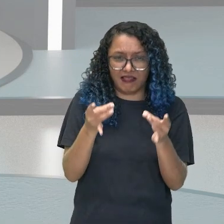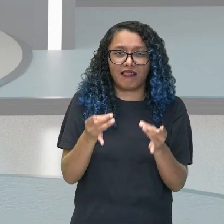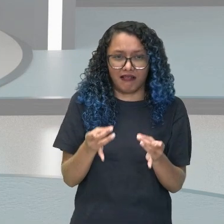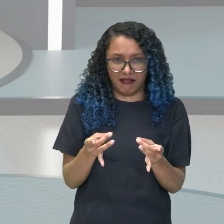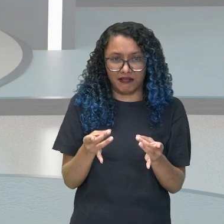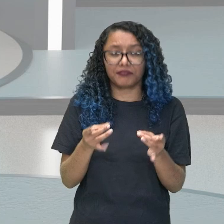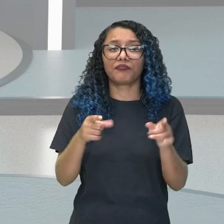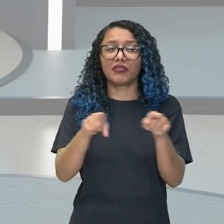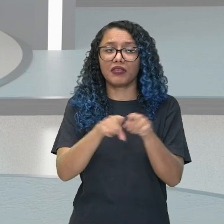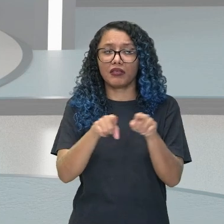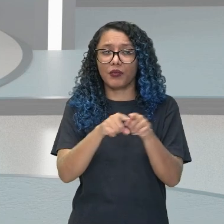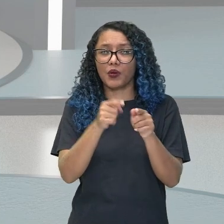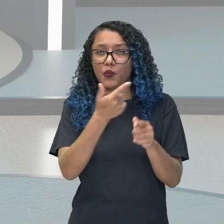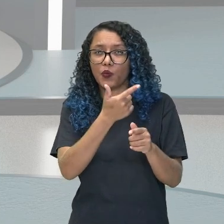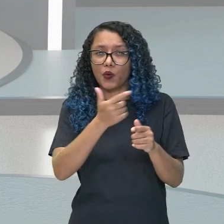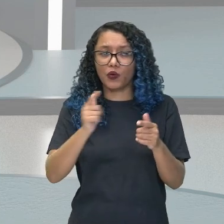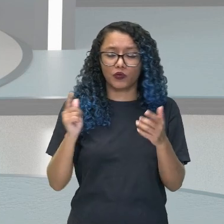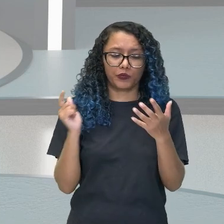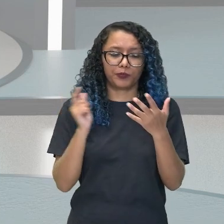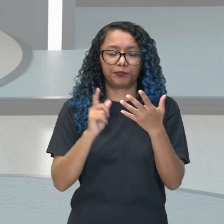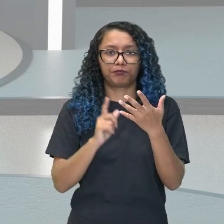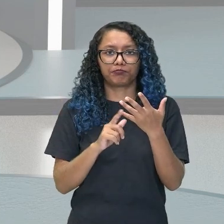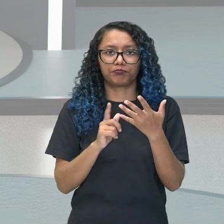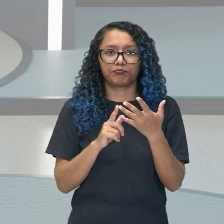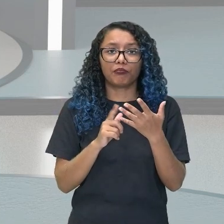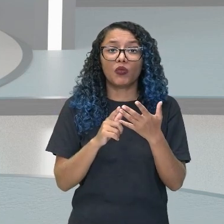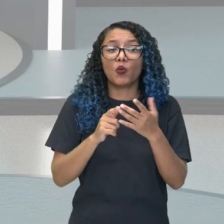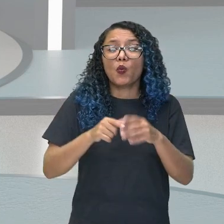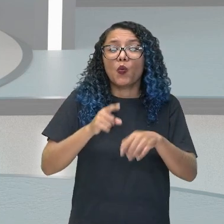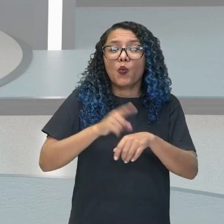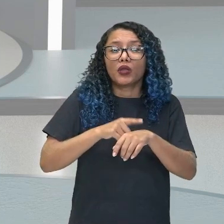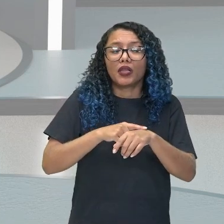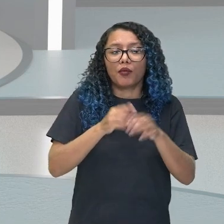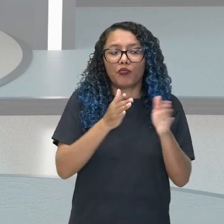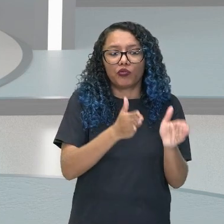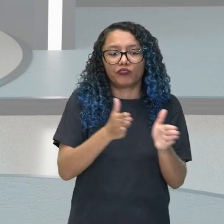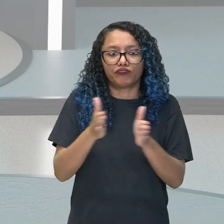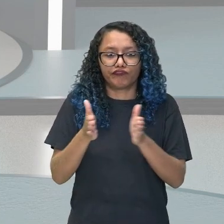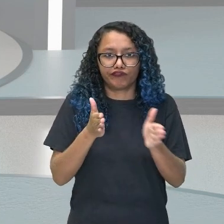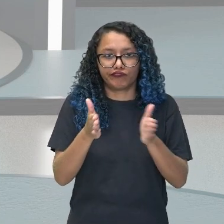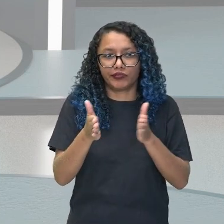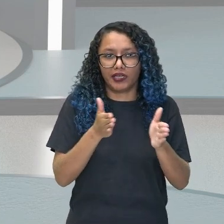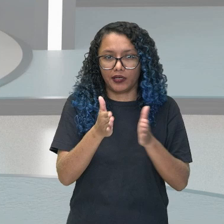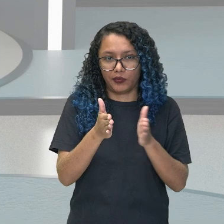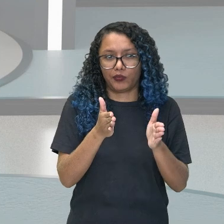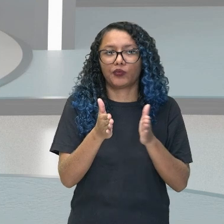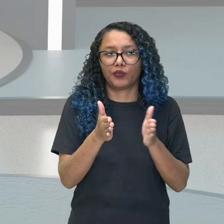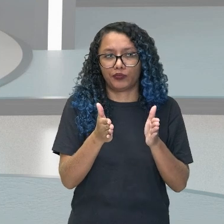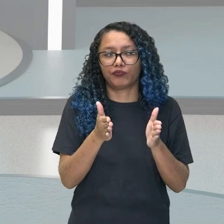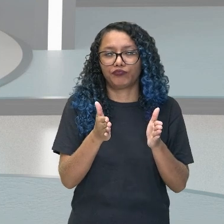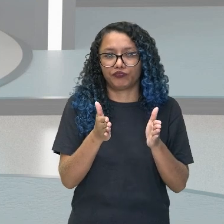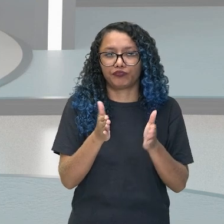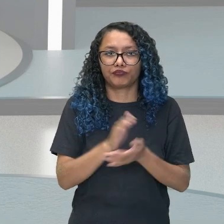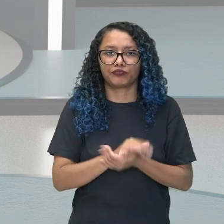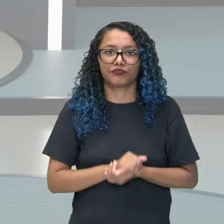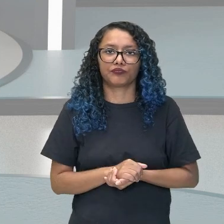Es el momento o época en la que transcurren los acontecimientos. Se puede ser lineal,